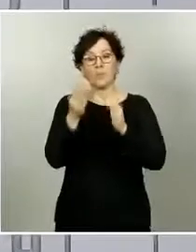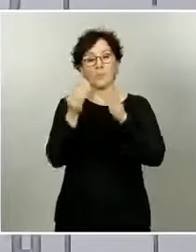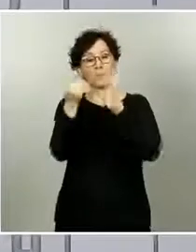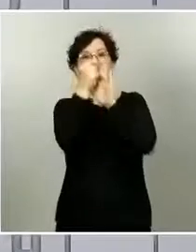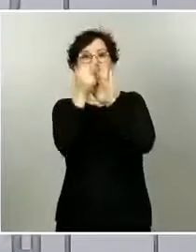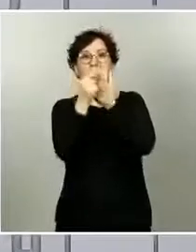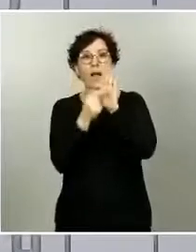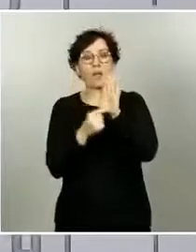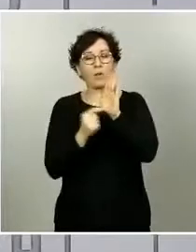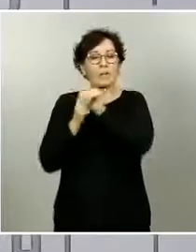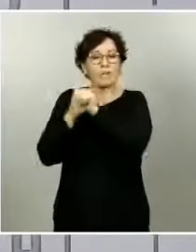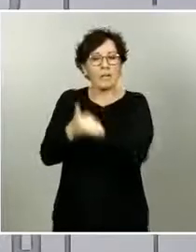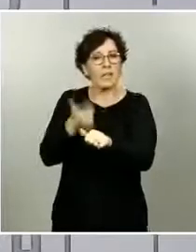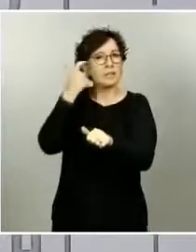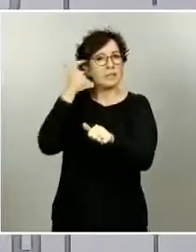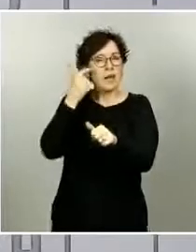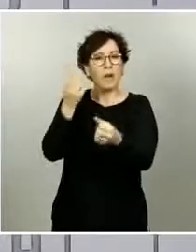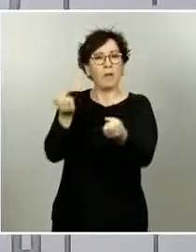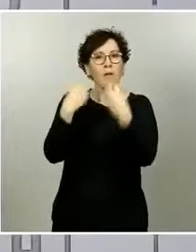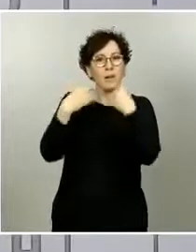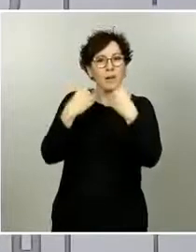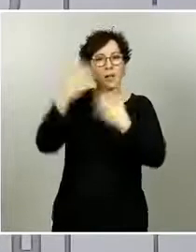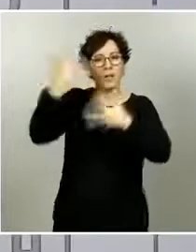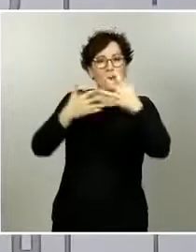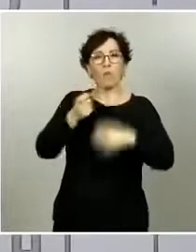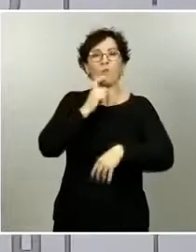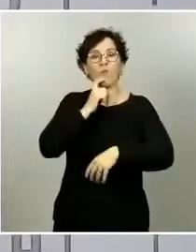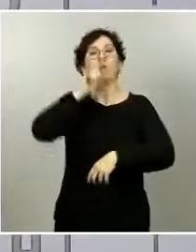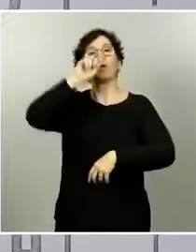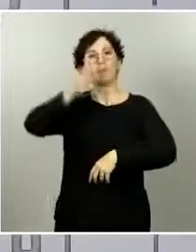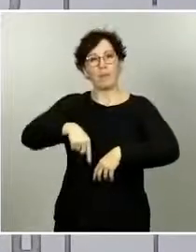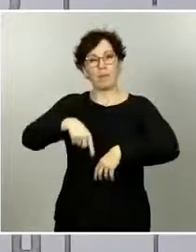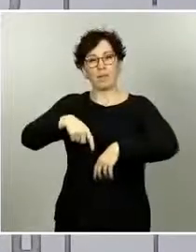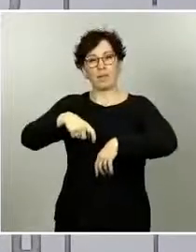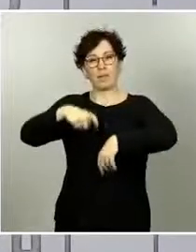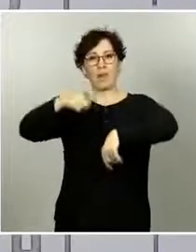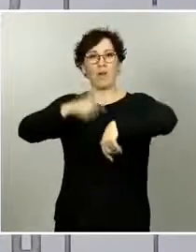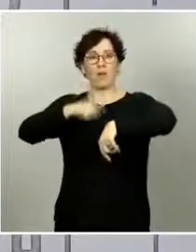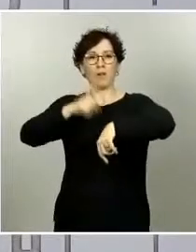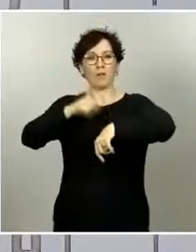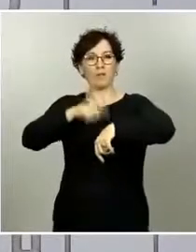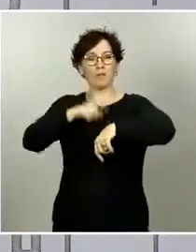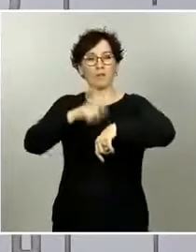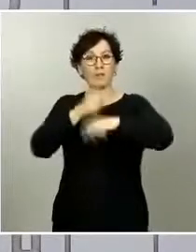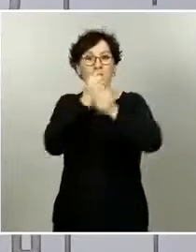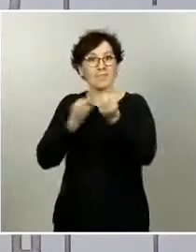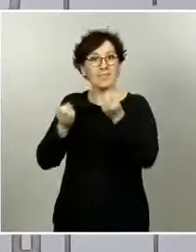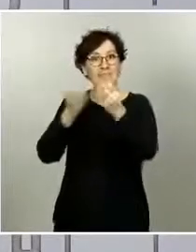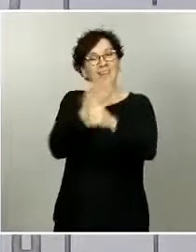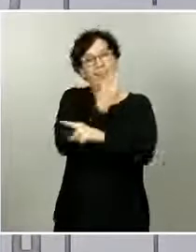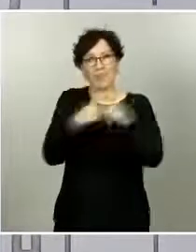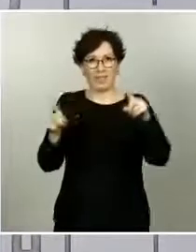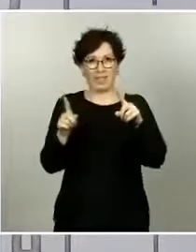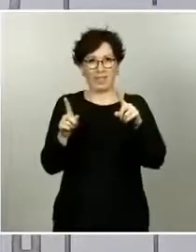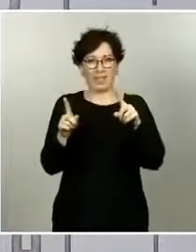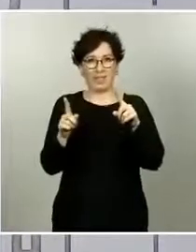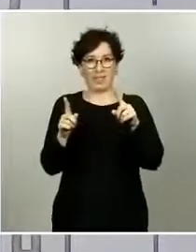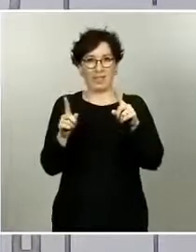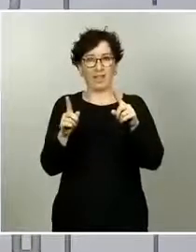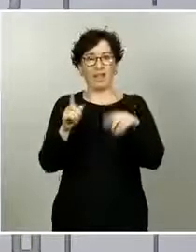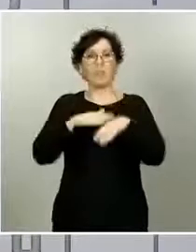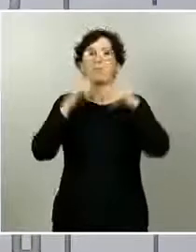si no me equivoco, es probable que cambiemos, además de los parámetros, los indicadores de interés, incluso es muy posible que cambiemos la hora